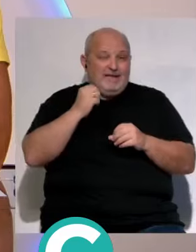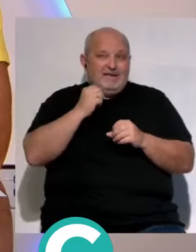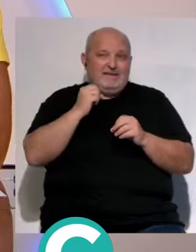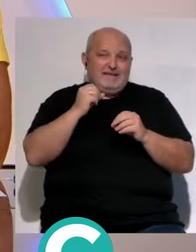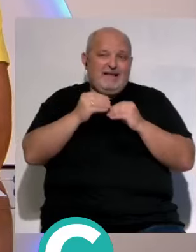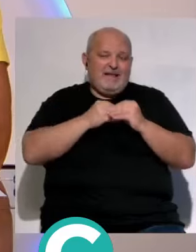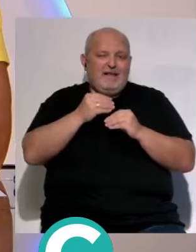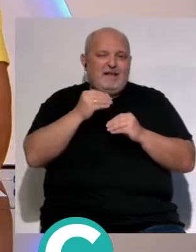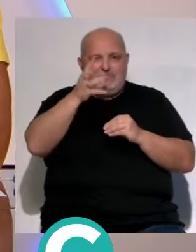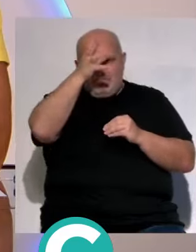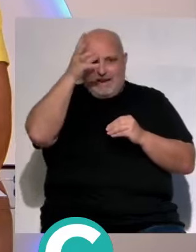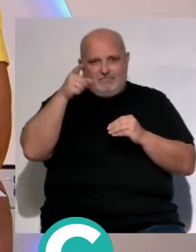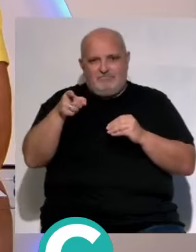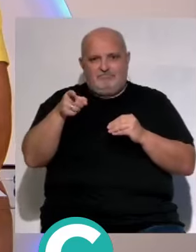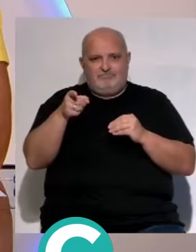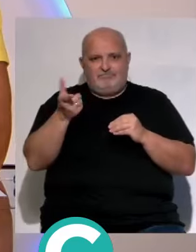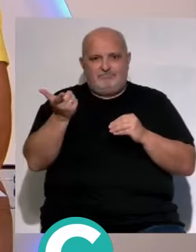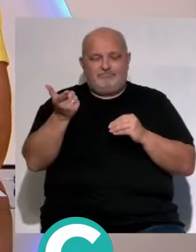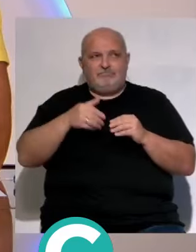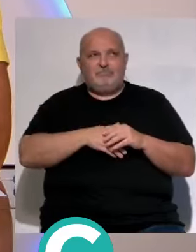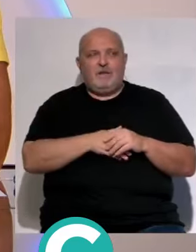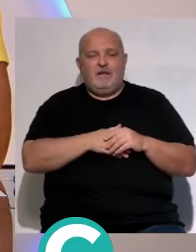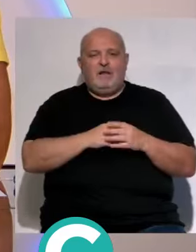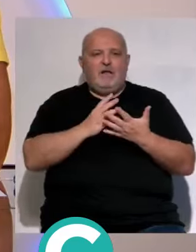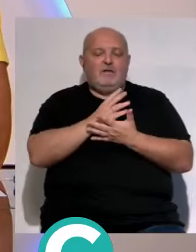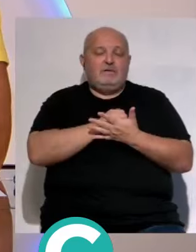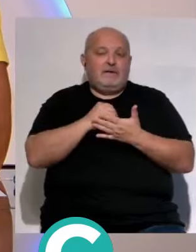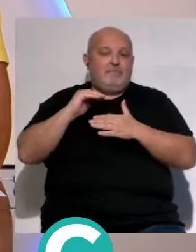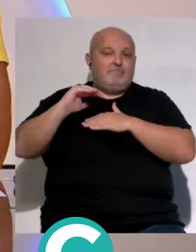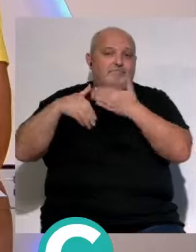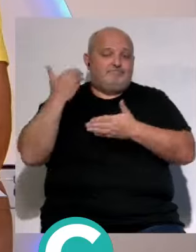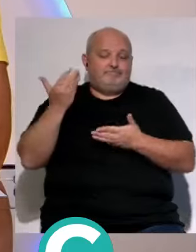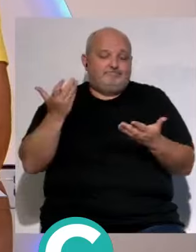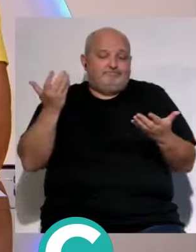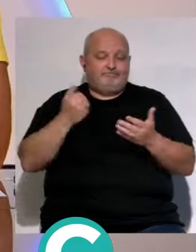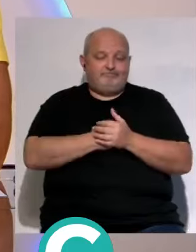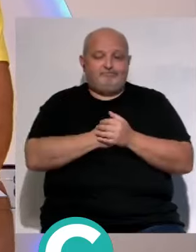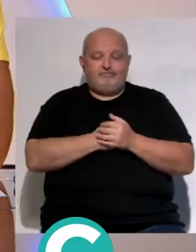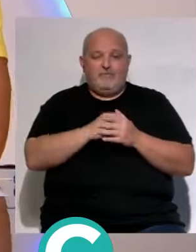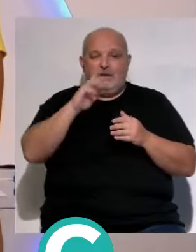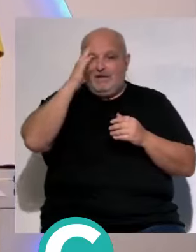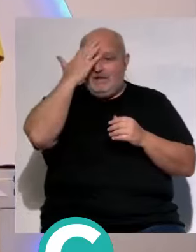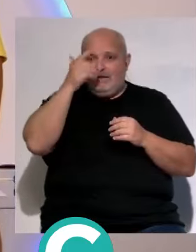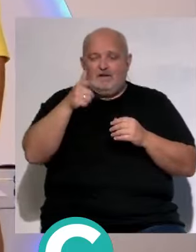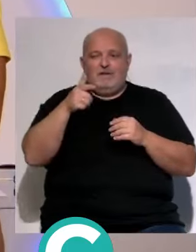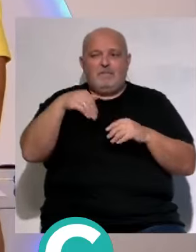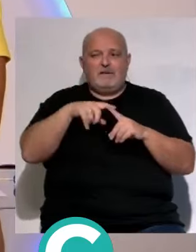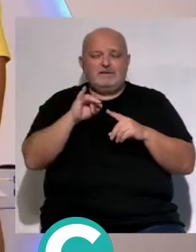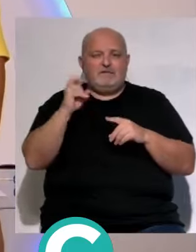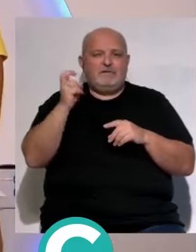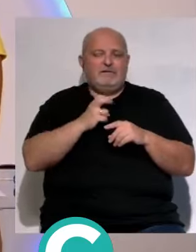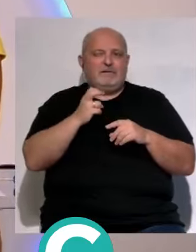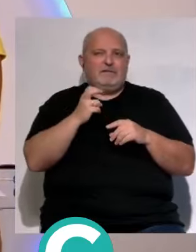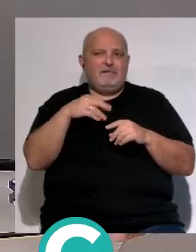hay que hacerlo en verano pero a todo lo pasado yo veo que principalmente si tú tienes un